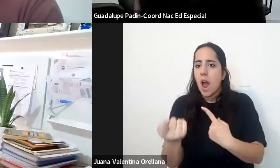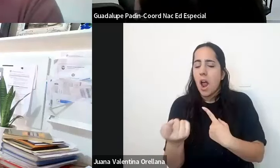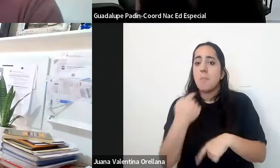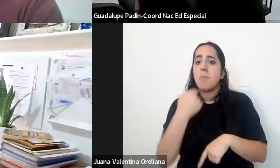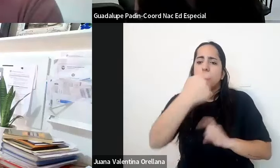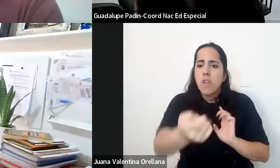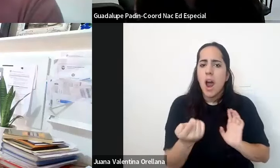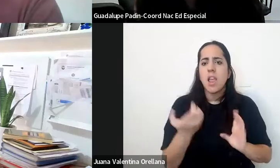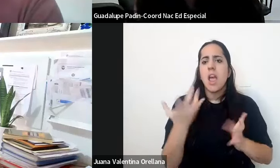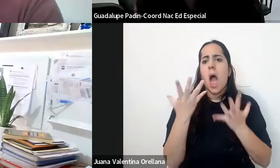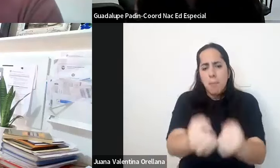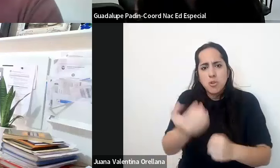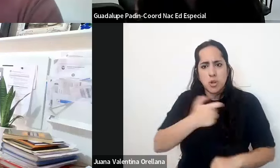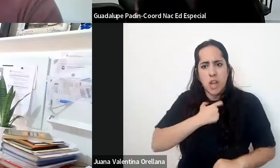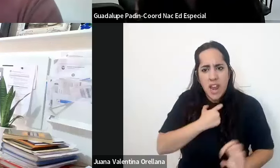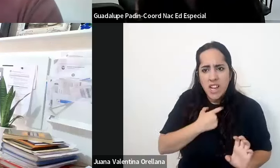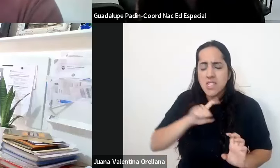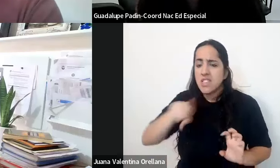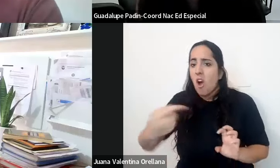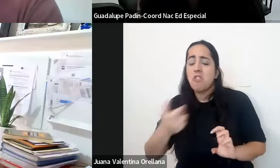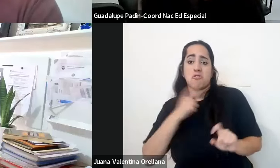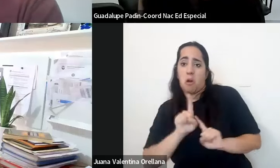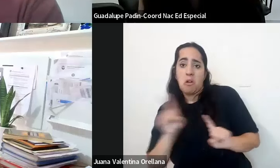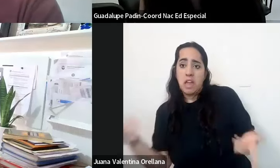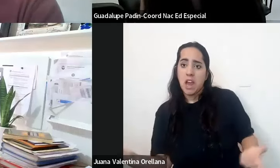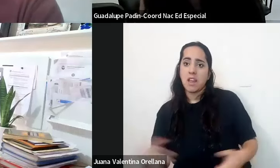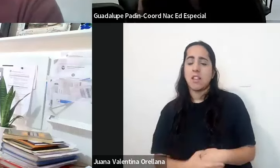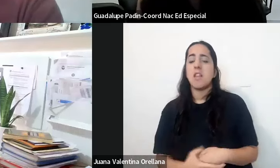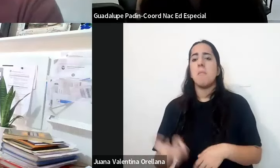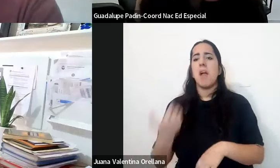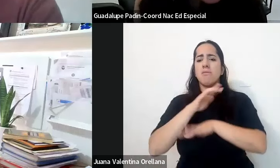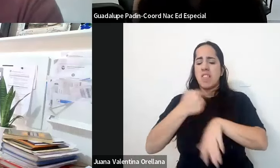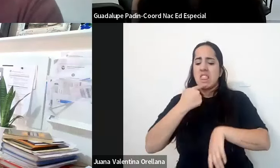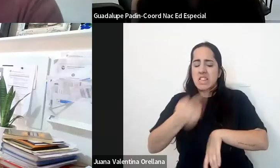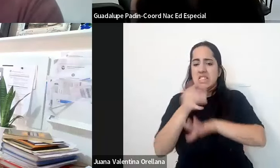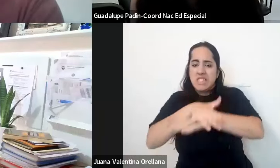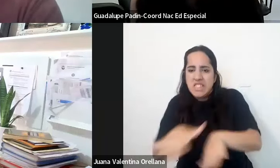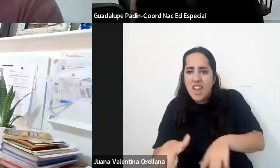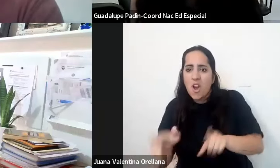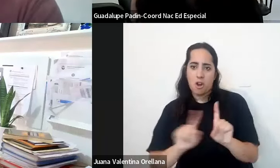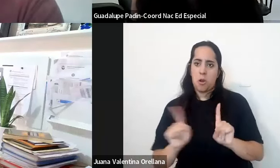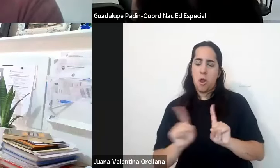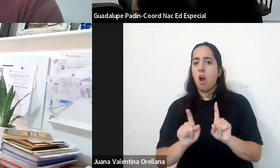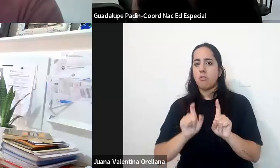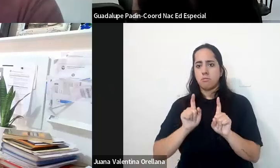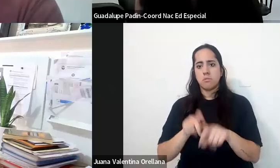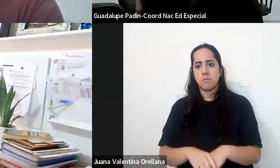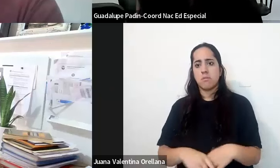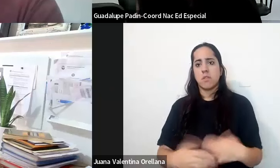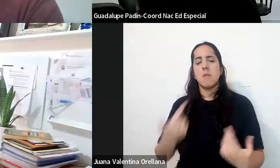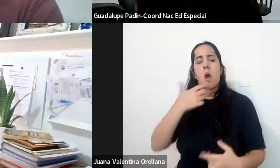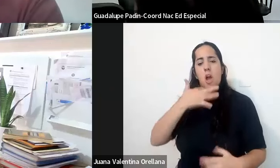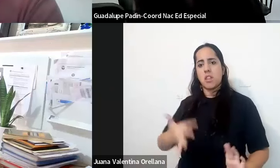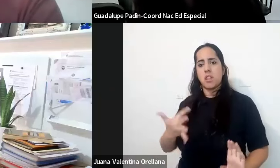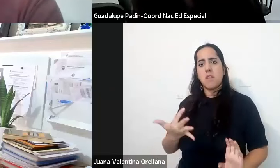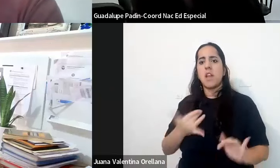querrán pero particularmente no infantilizar las trayectorias de los estudiantes con discapacidad y entender que